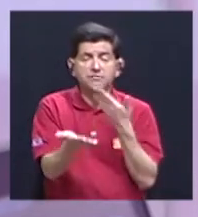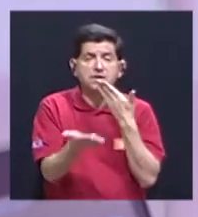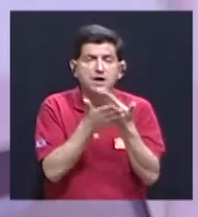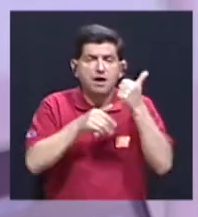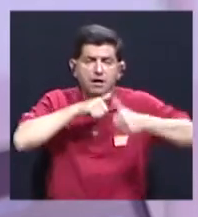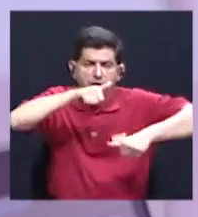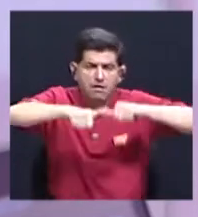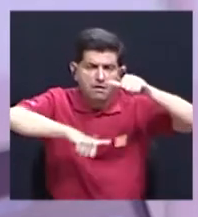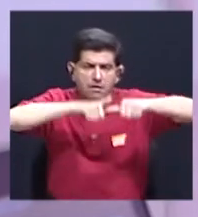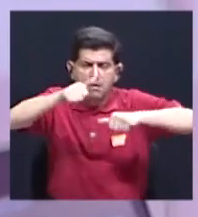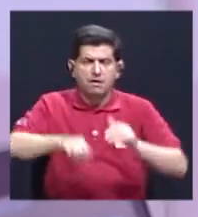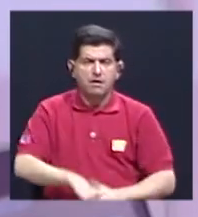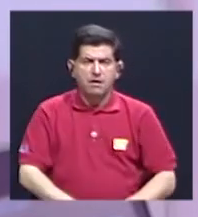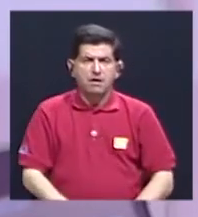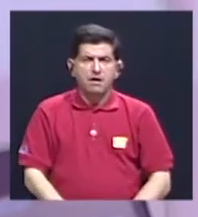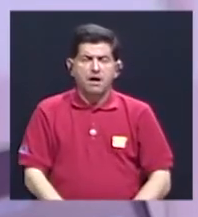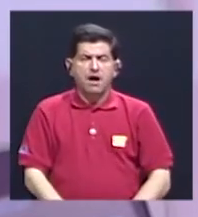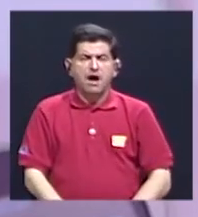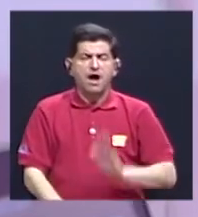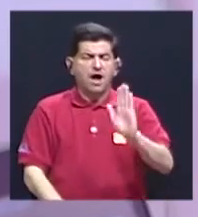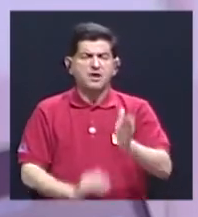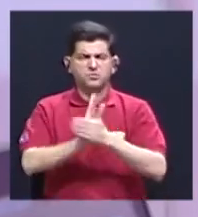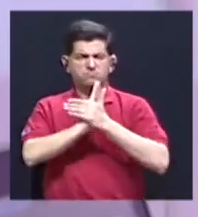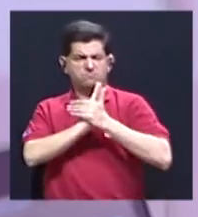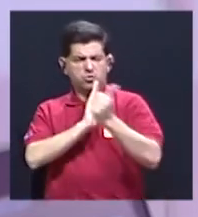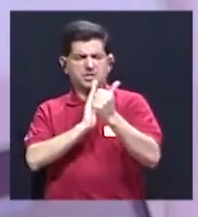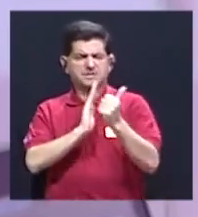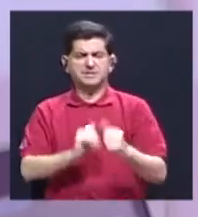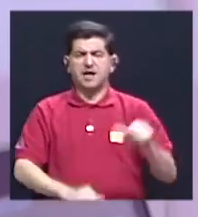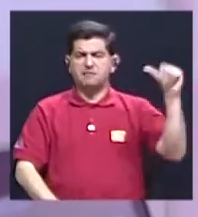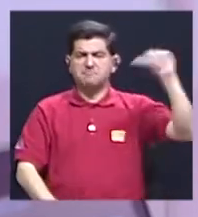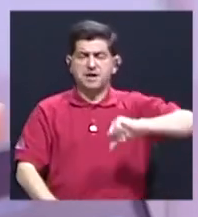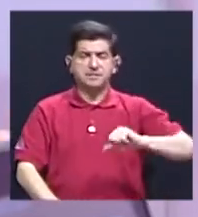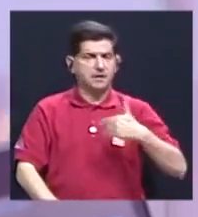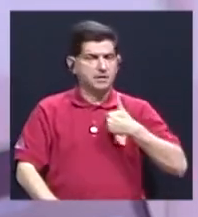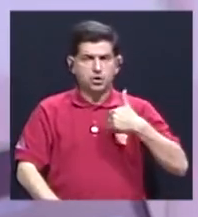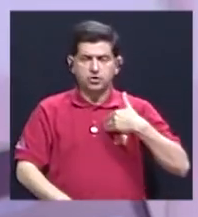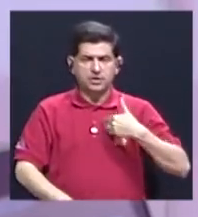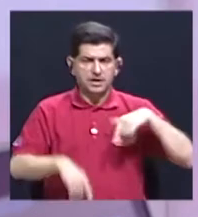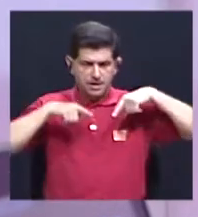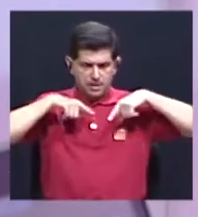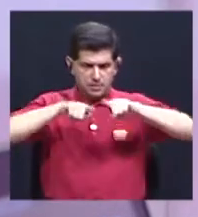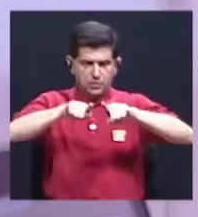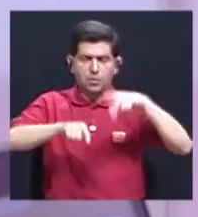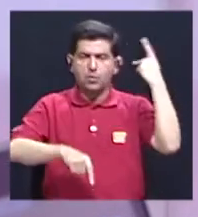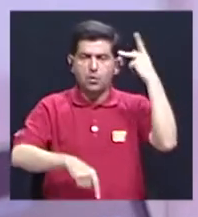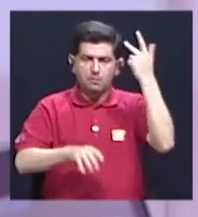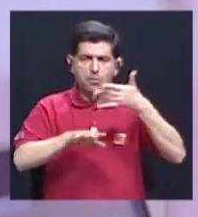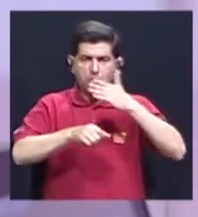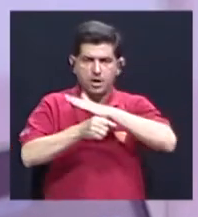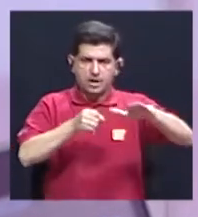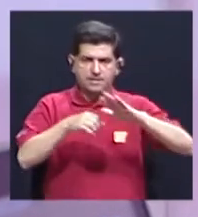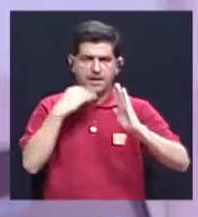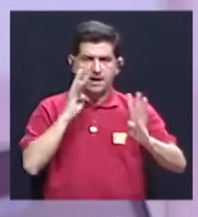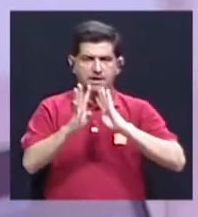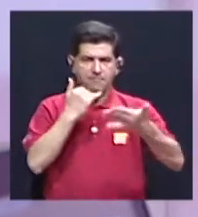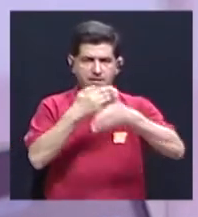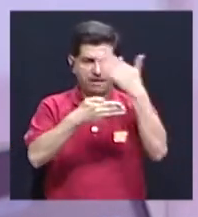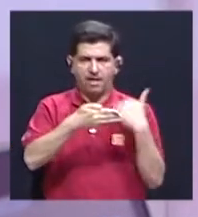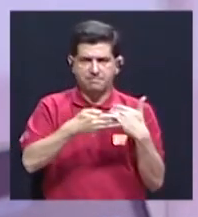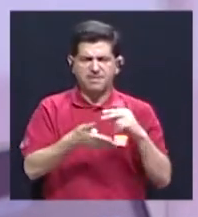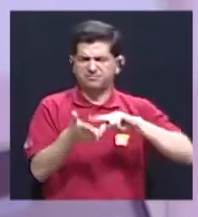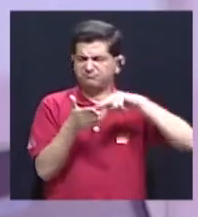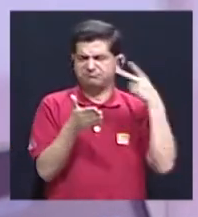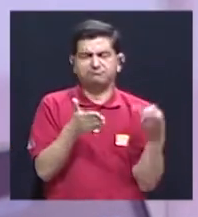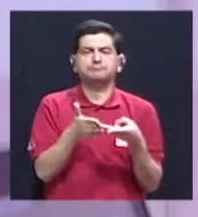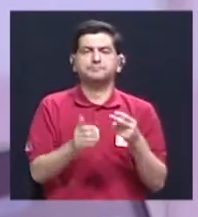esfuerzo que perdería mucho de su potencia si no se acompaña de qué, de esta política integral de la que estamos hablando. ¿A